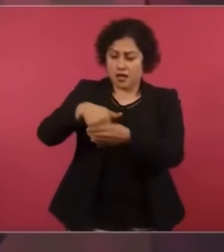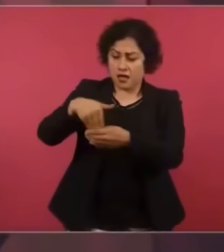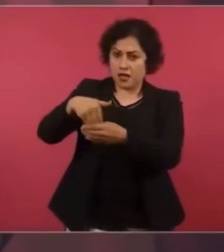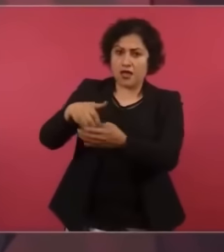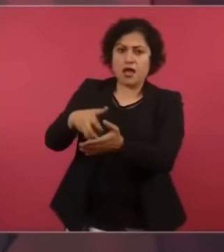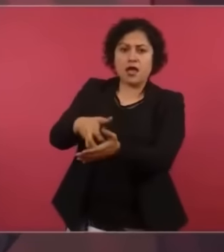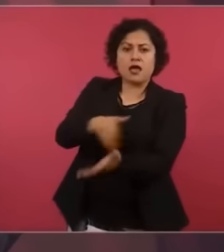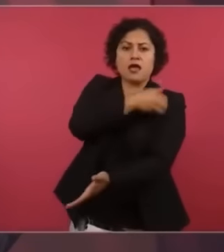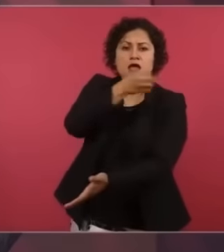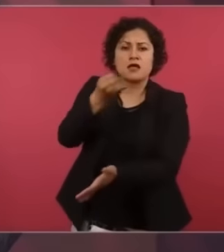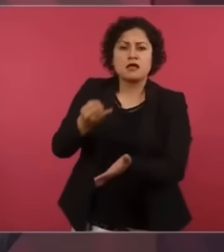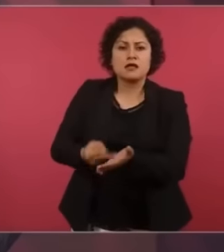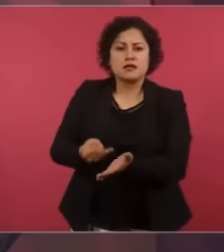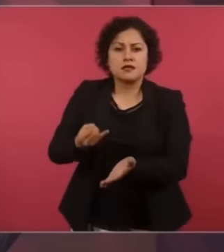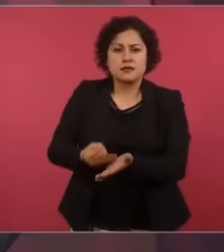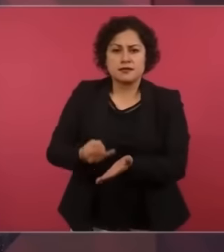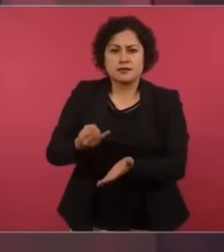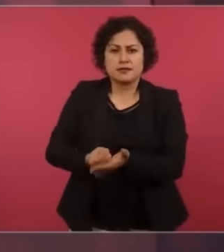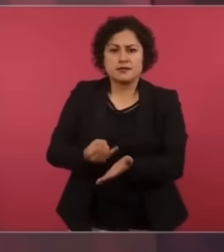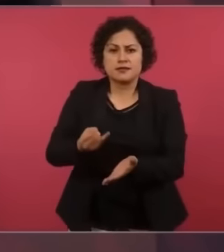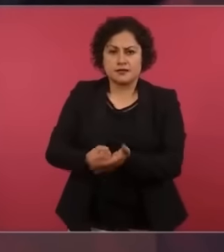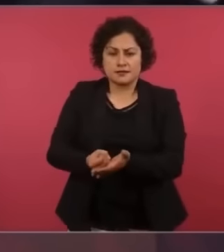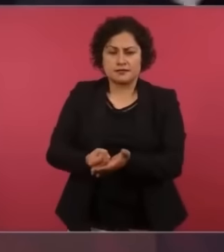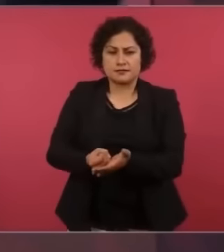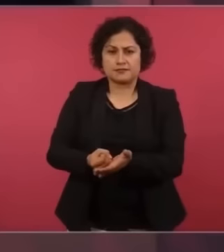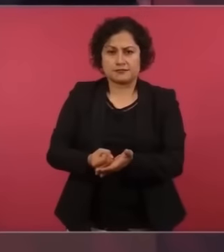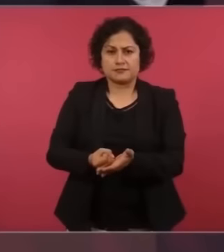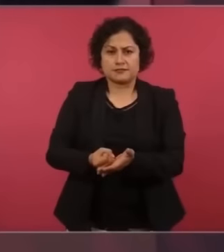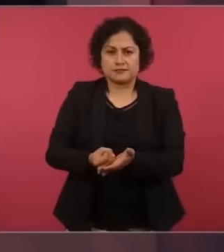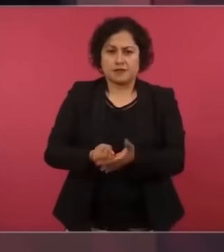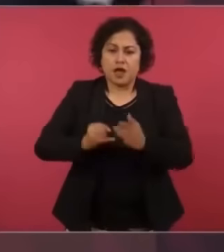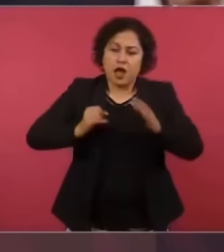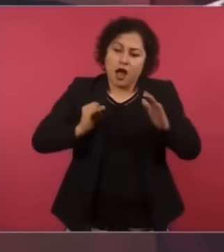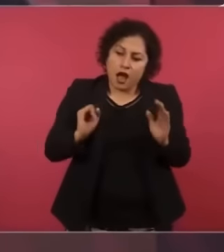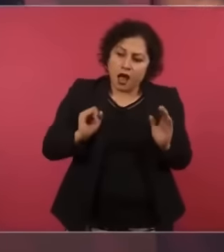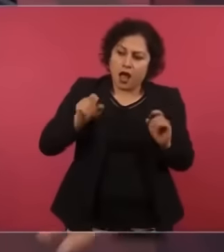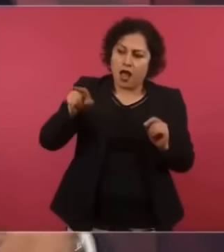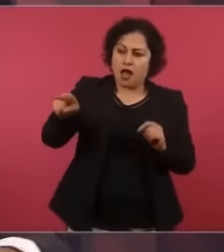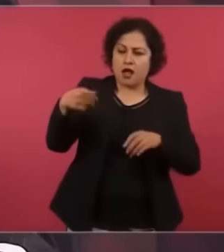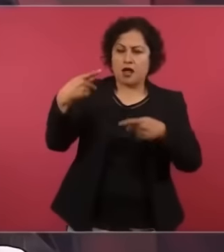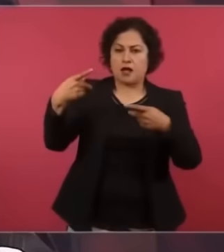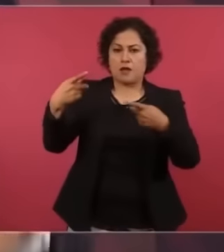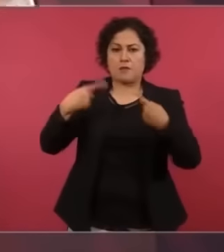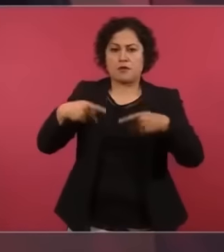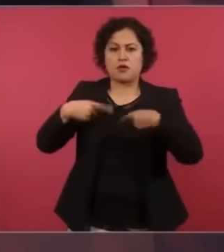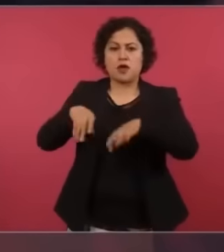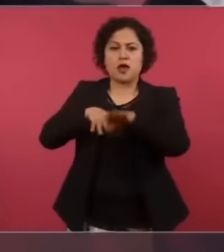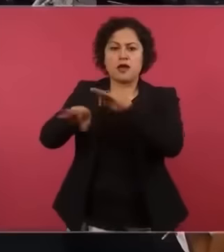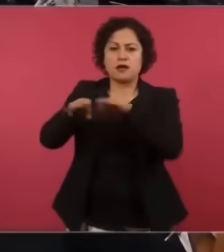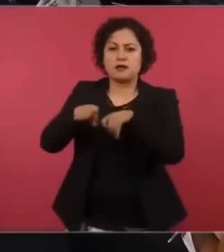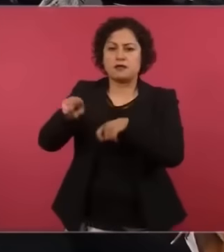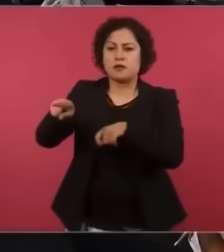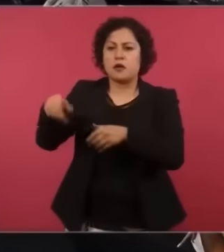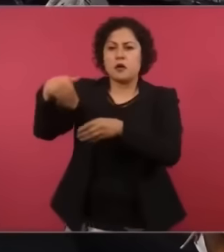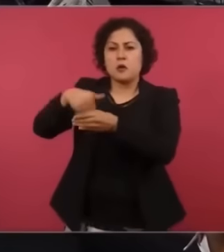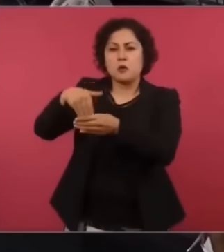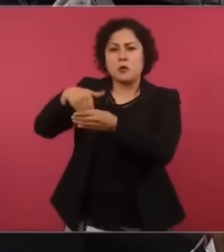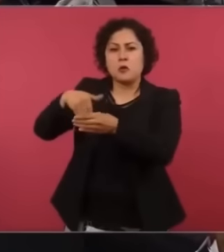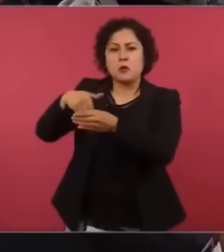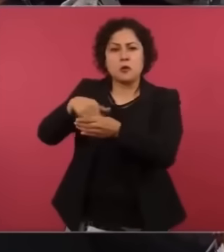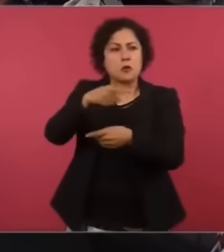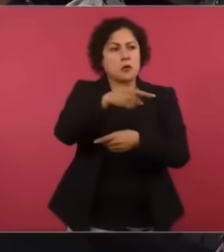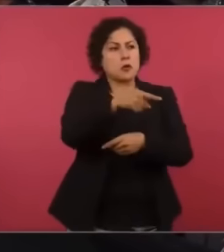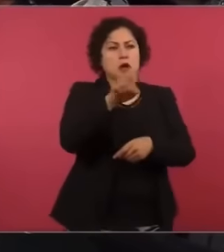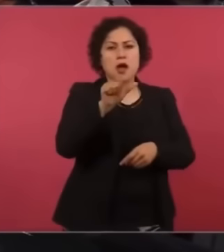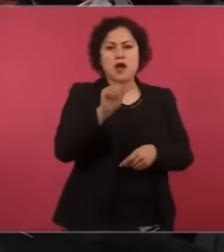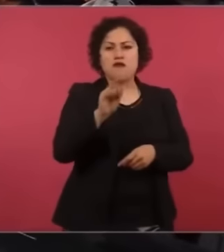por manejar el dinero de los trabajadores, comisiones por encima